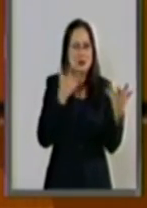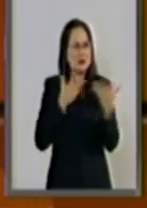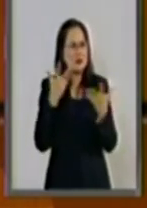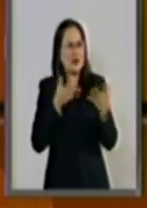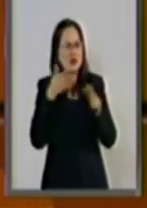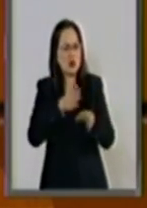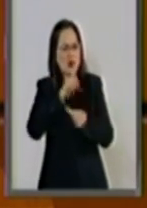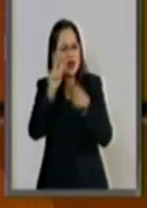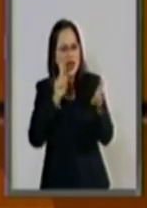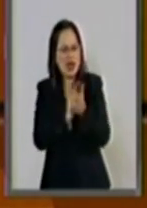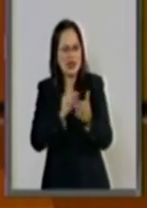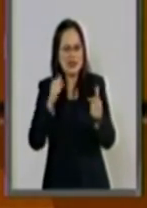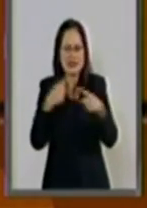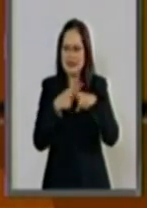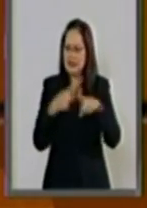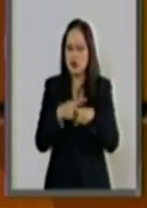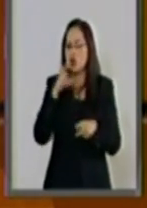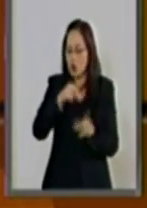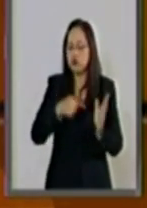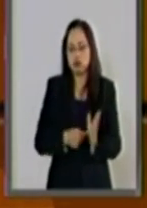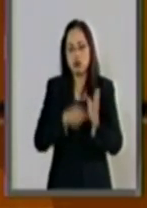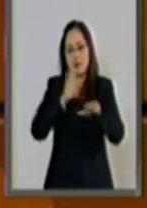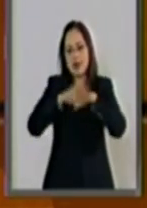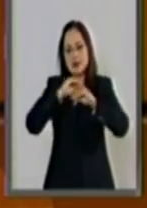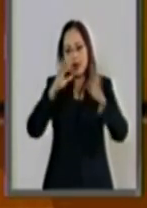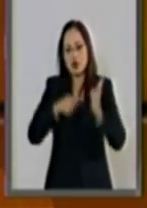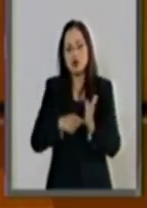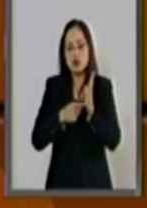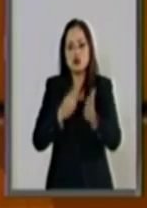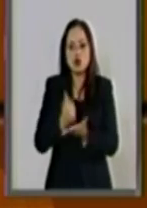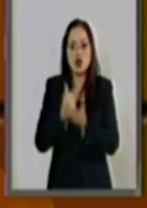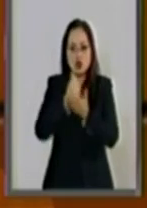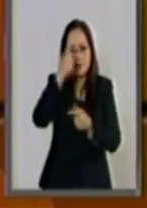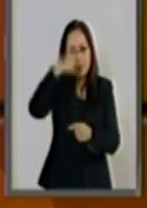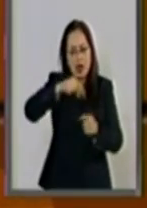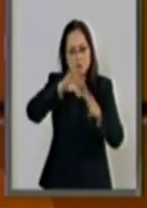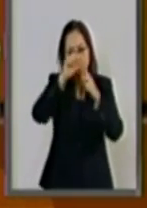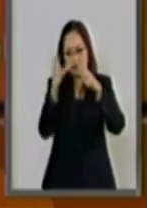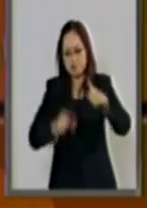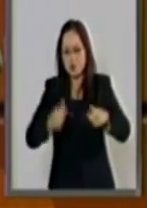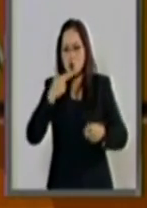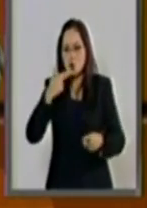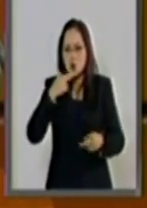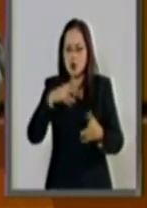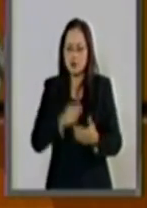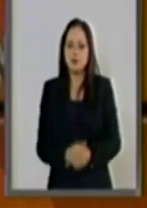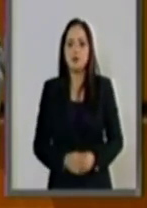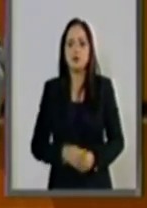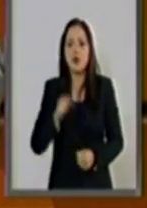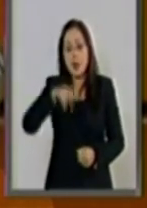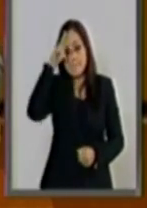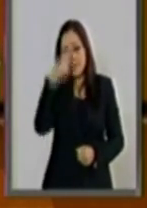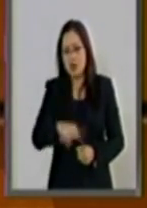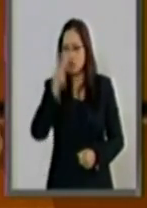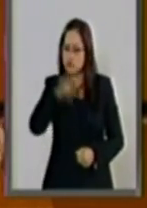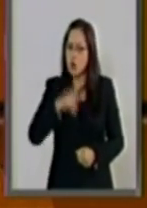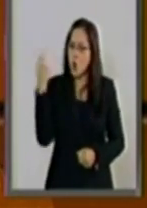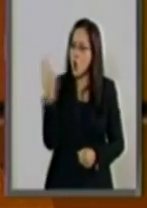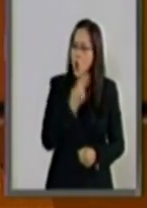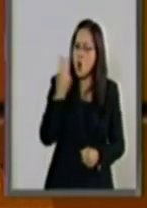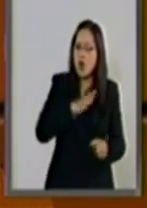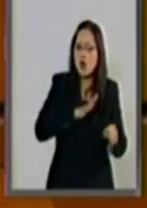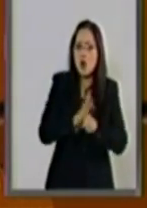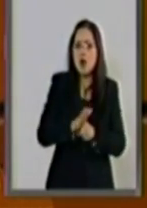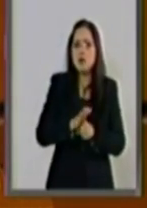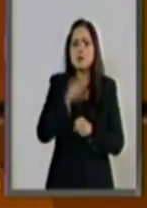ley y, en consecuencia, contribuye a mejorar su aplicación. México tiene urgencia, urgencia